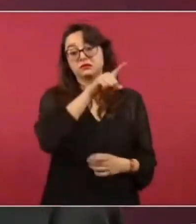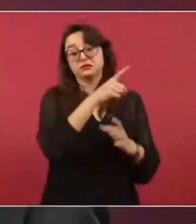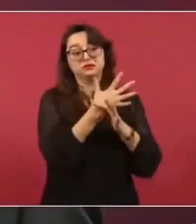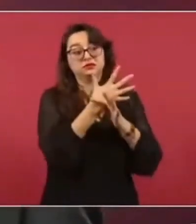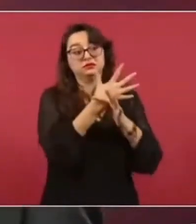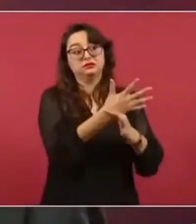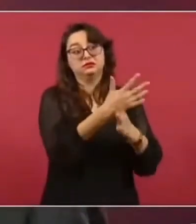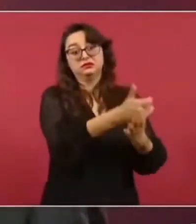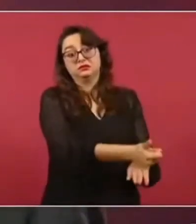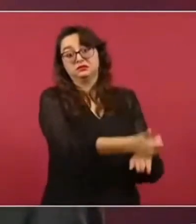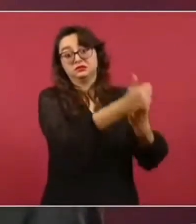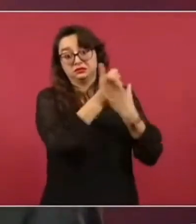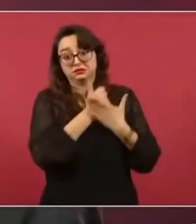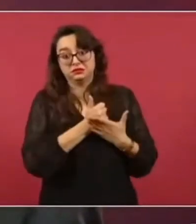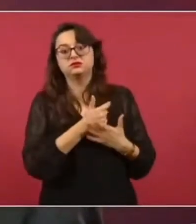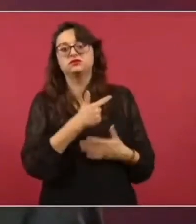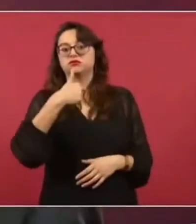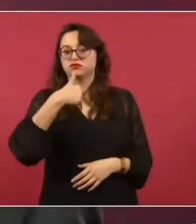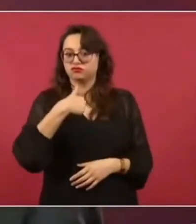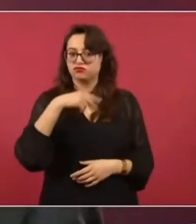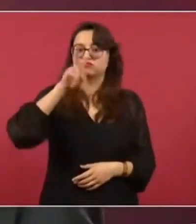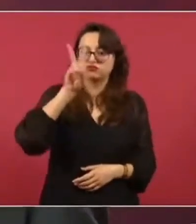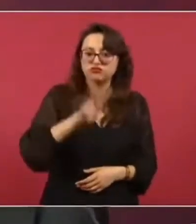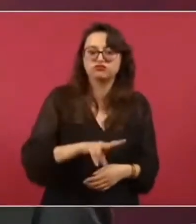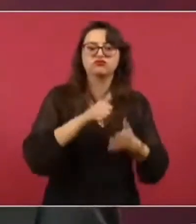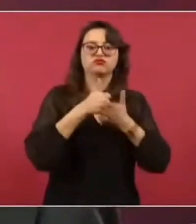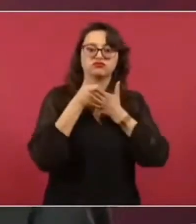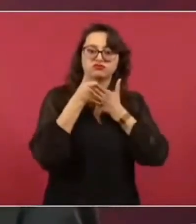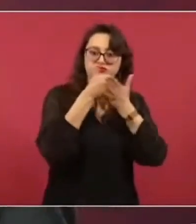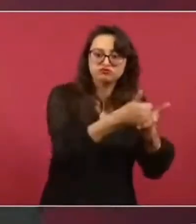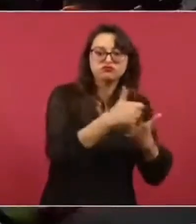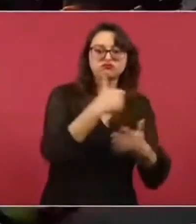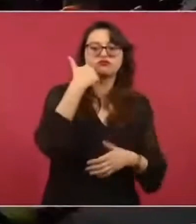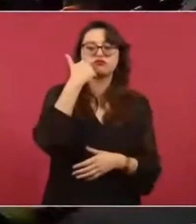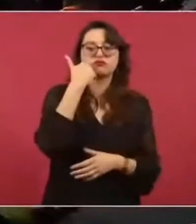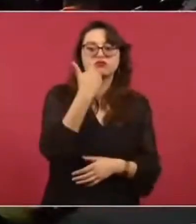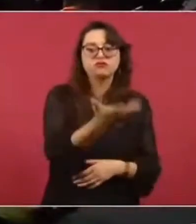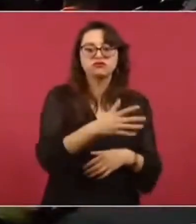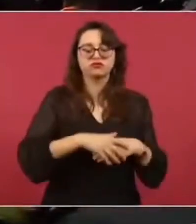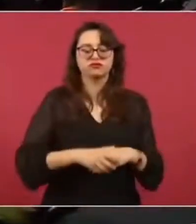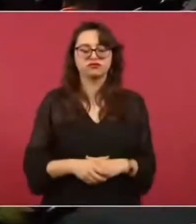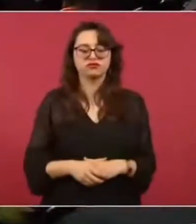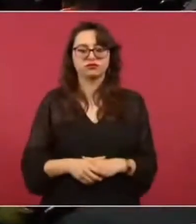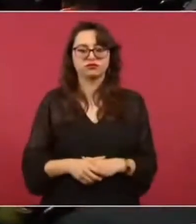yo los quiero ayudar. Y yo les digo, por ejemplo,